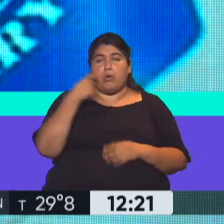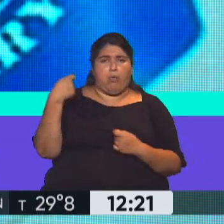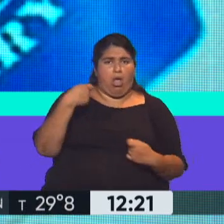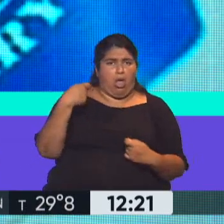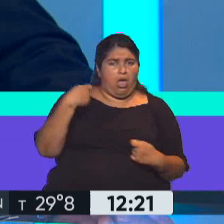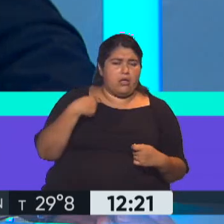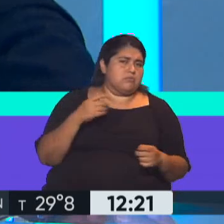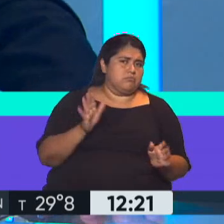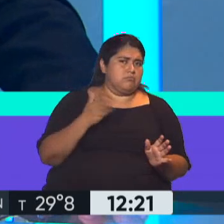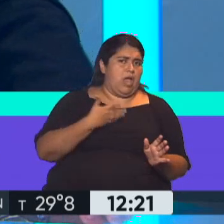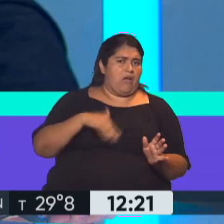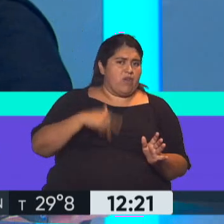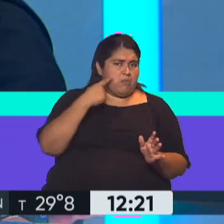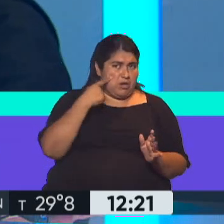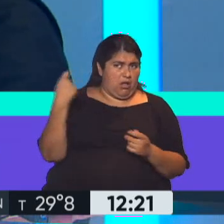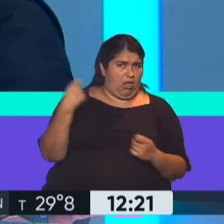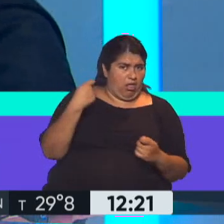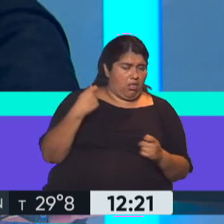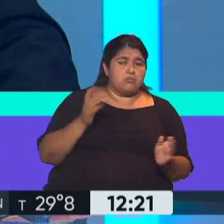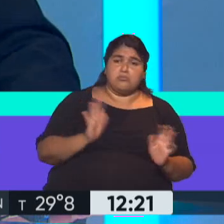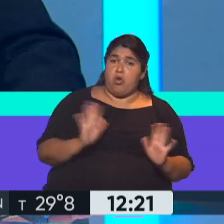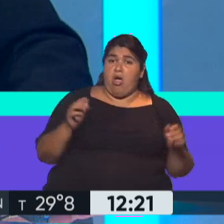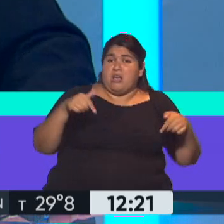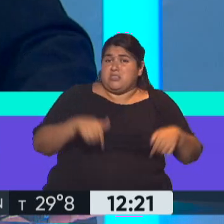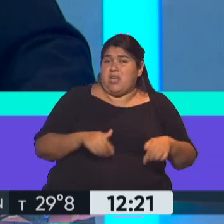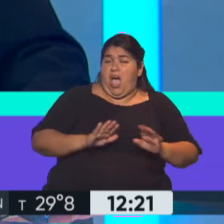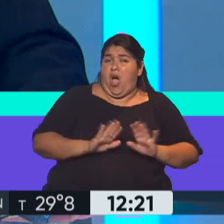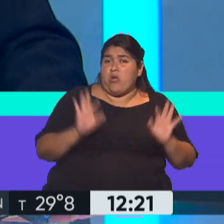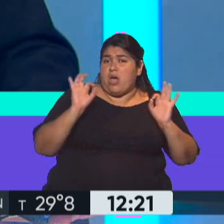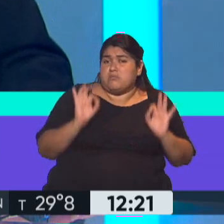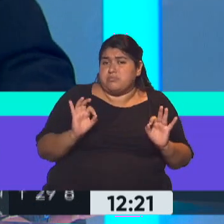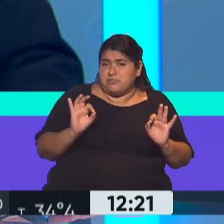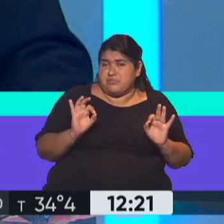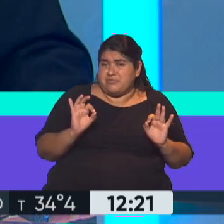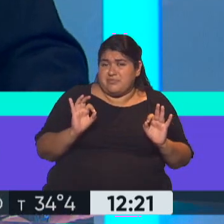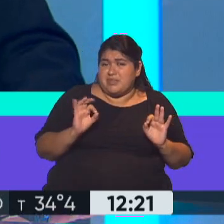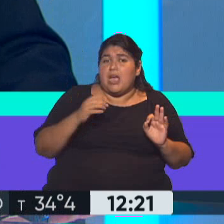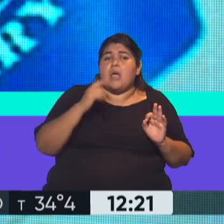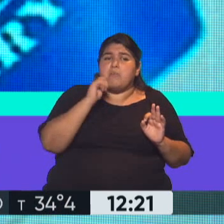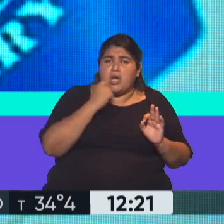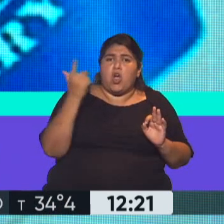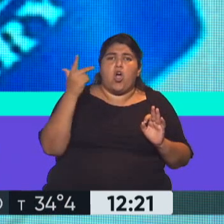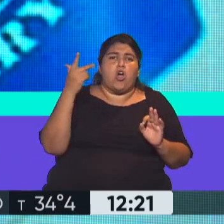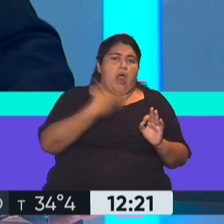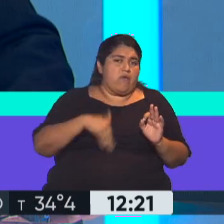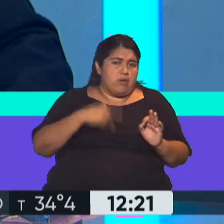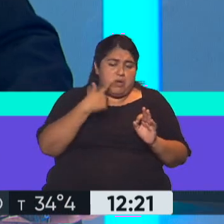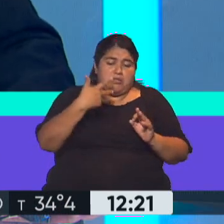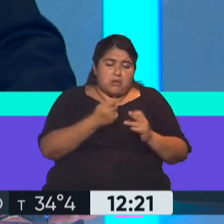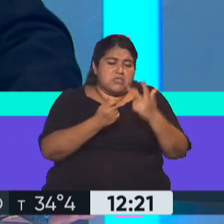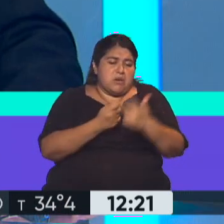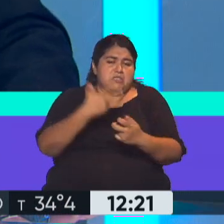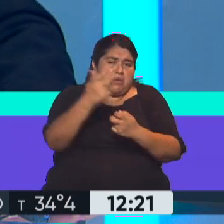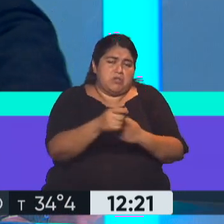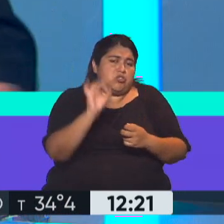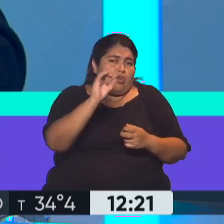fueron... Además, no se quedó con una... Nos quedamos con el fondo adentro y con revisiones trimestrales por un largo rato. Para largo.